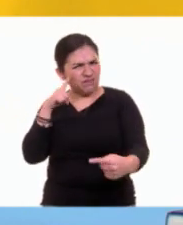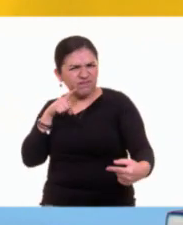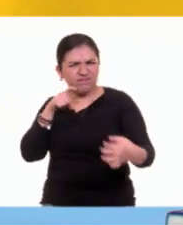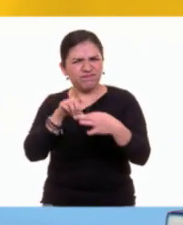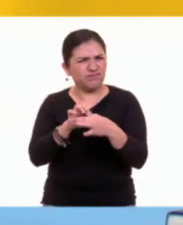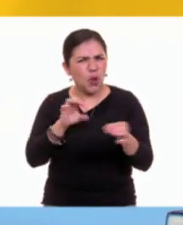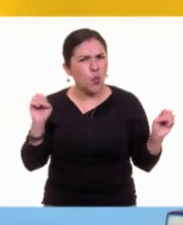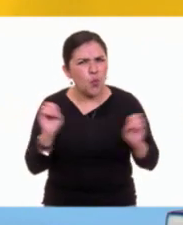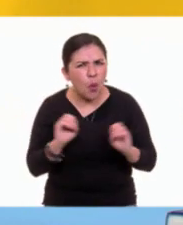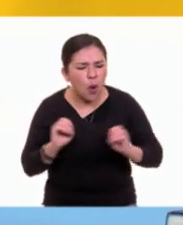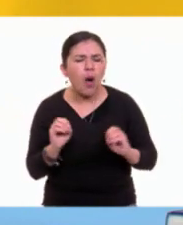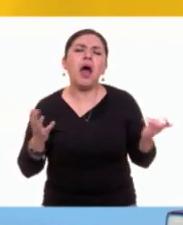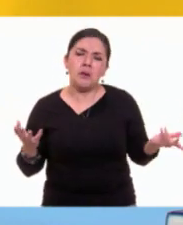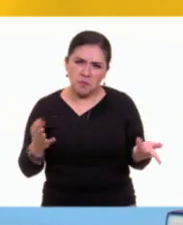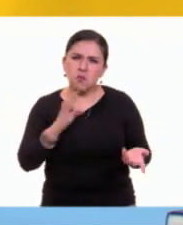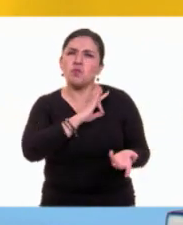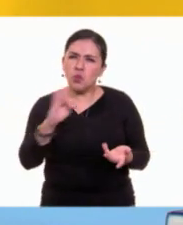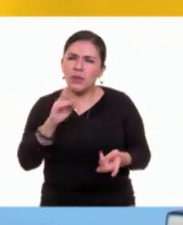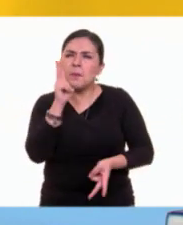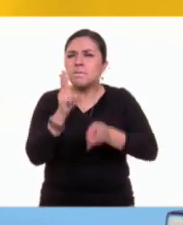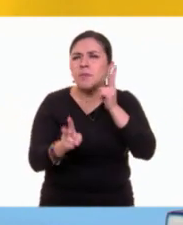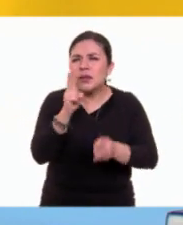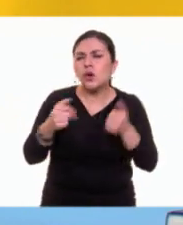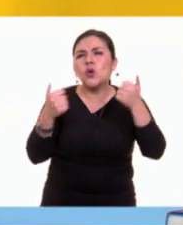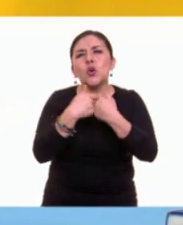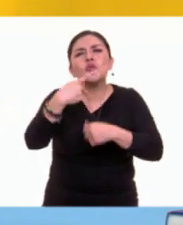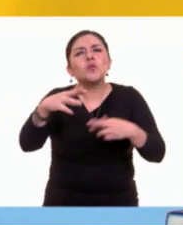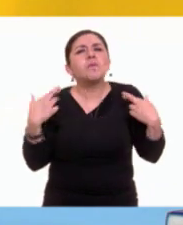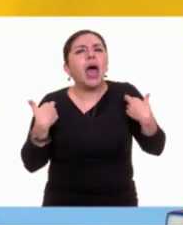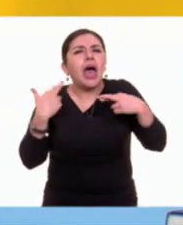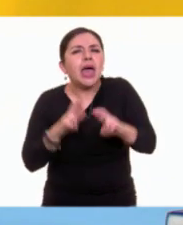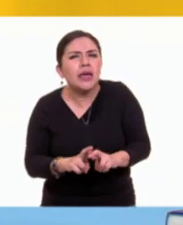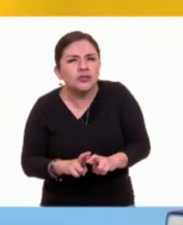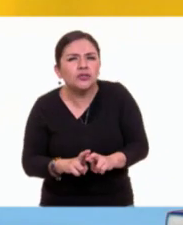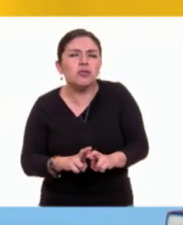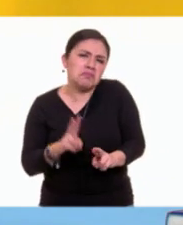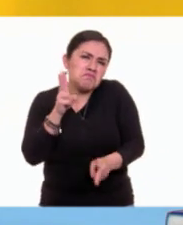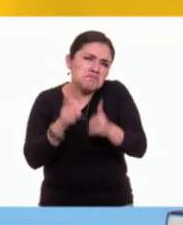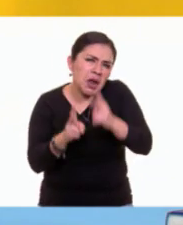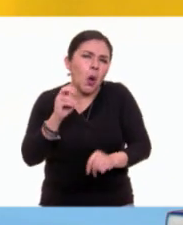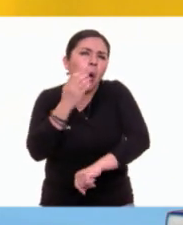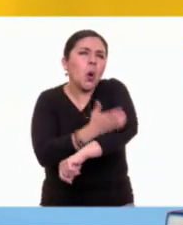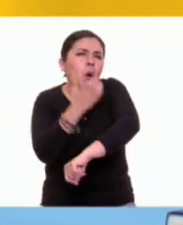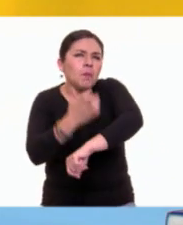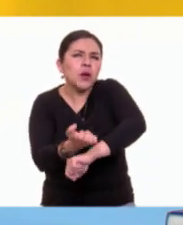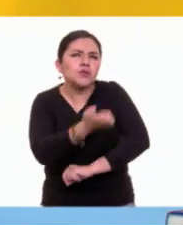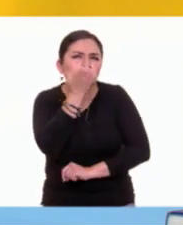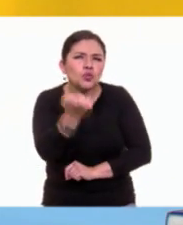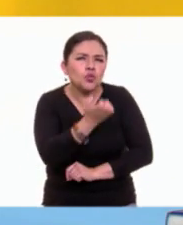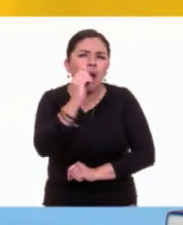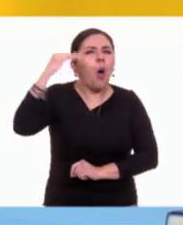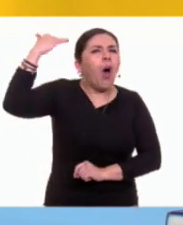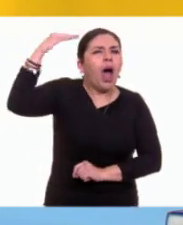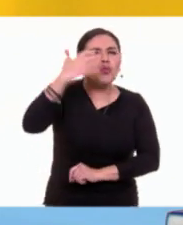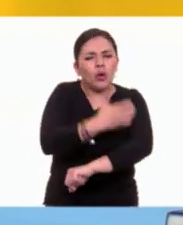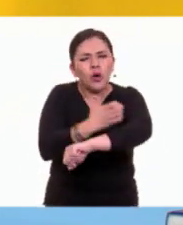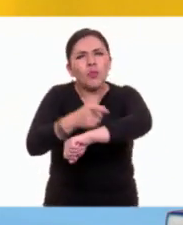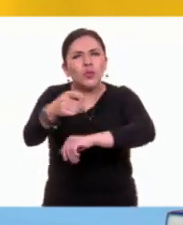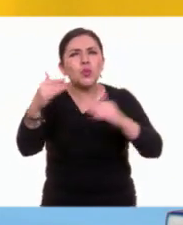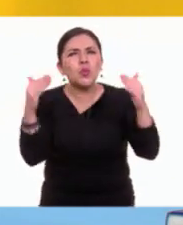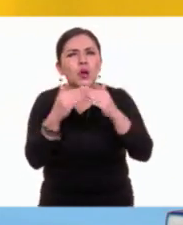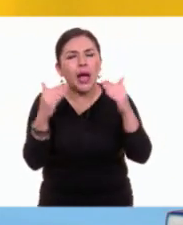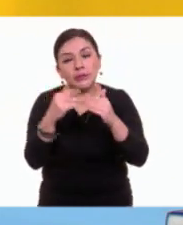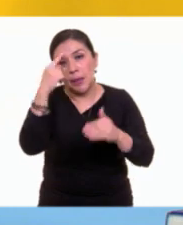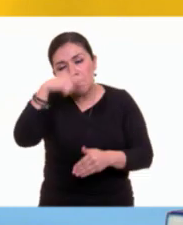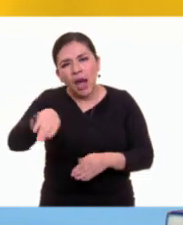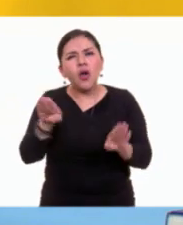propuestas de Juan Carlos, conversen si es posible con su profesor y compañeros y también con los adultos en casa para resolver